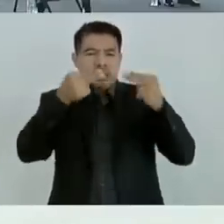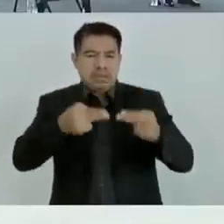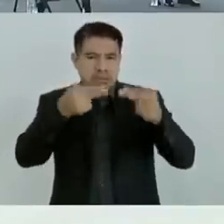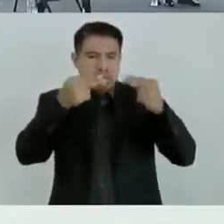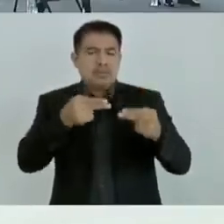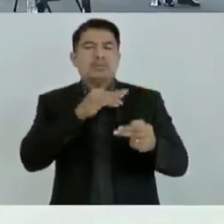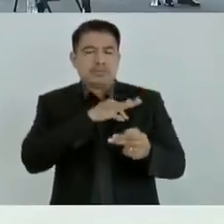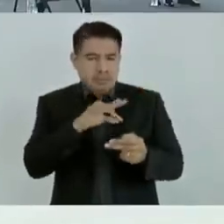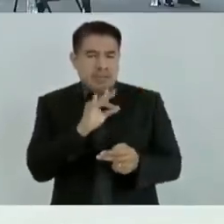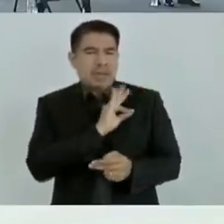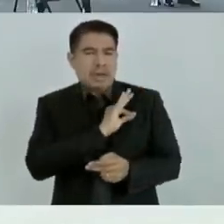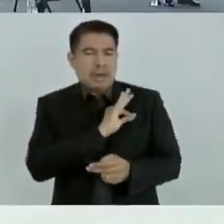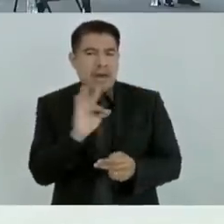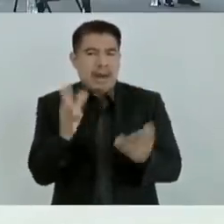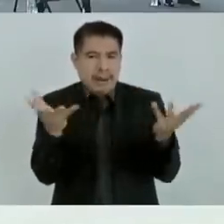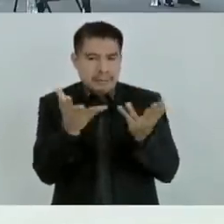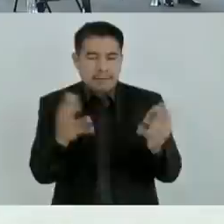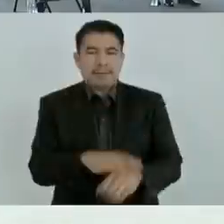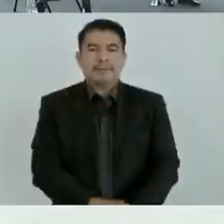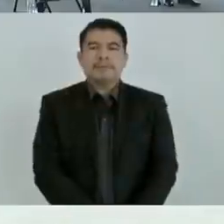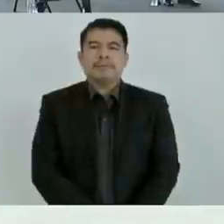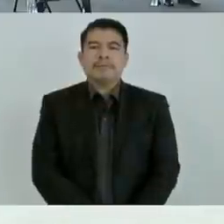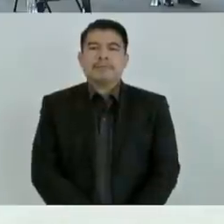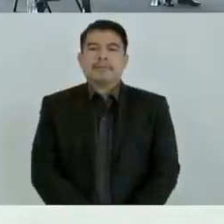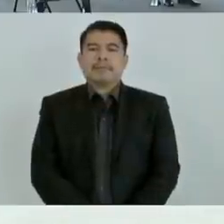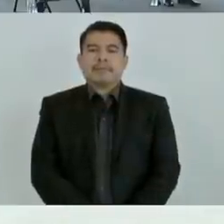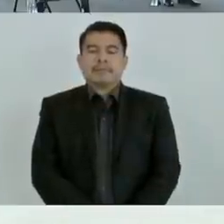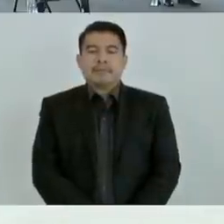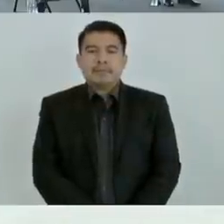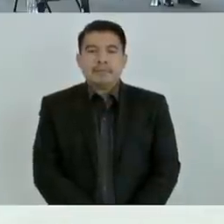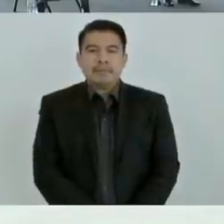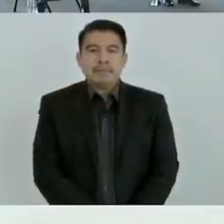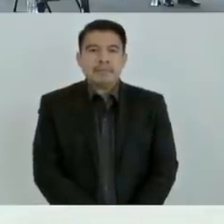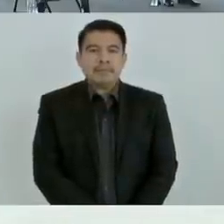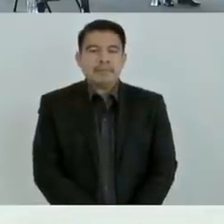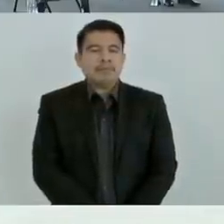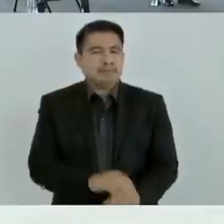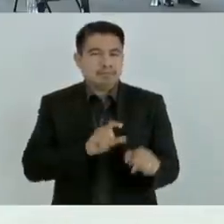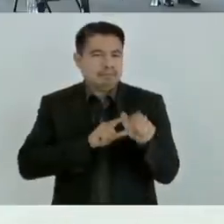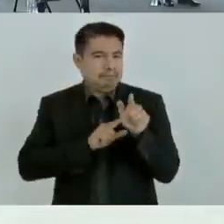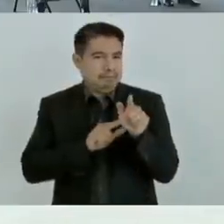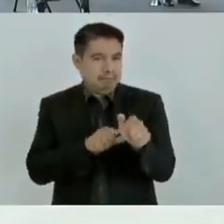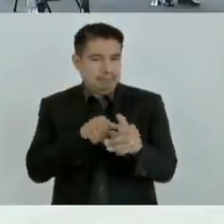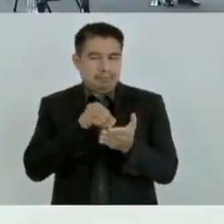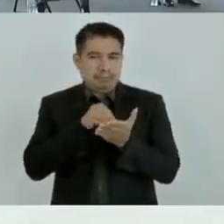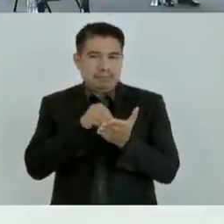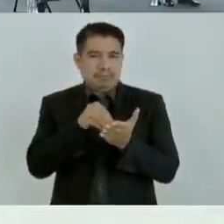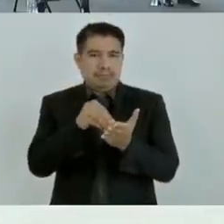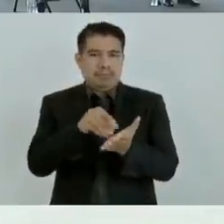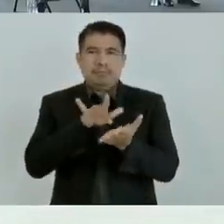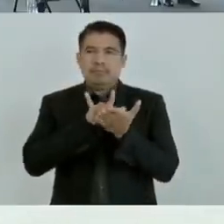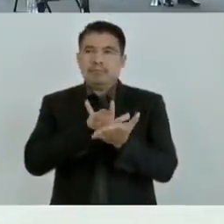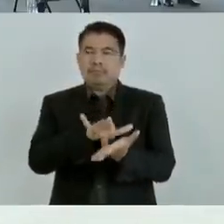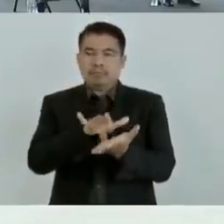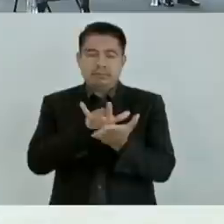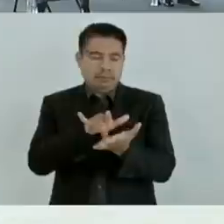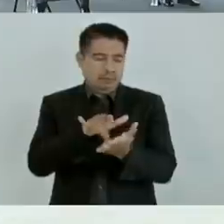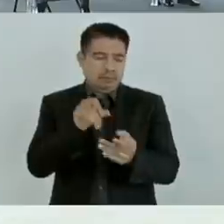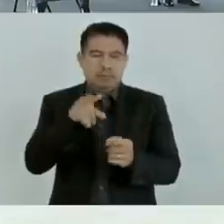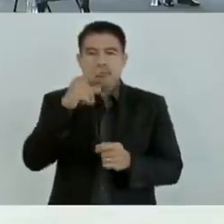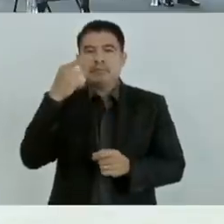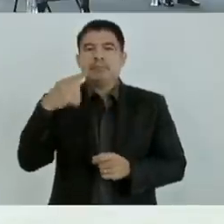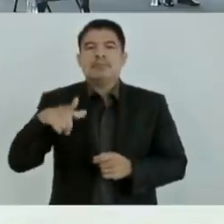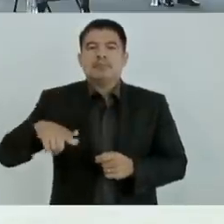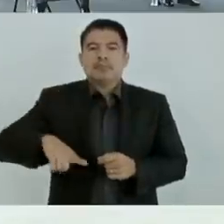Vamos a seguir apoyando, como ya lo dije, al gobernador Rutilio